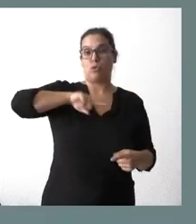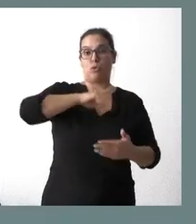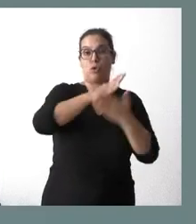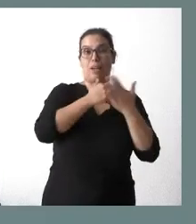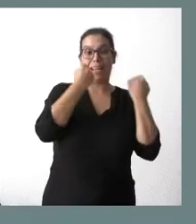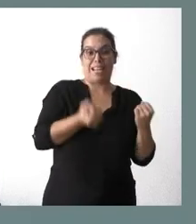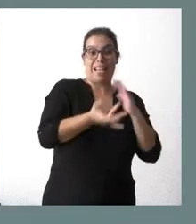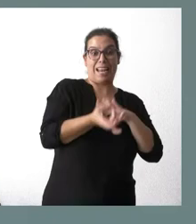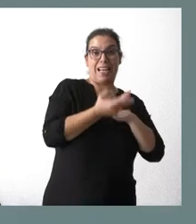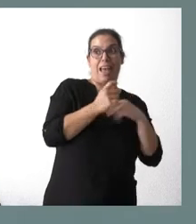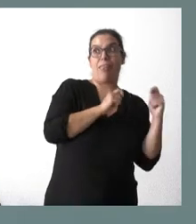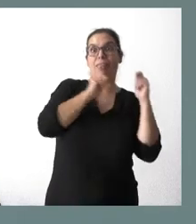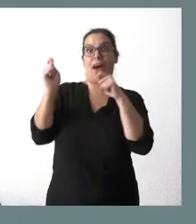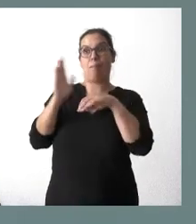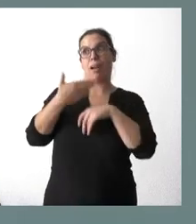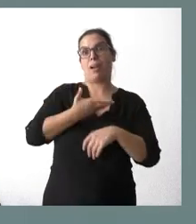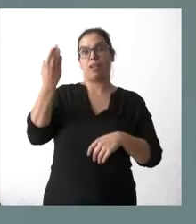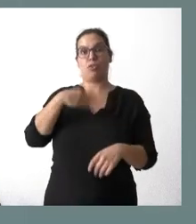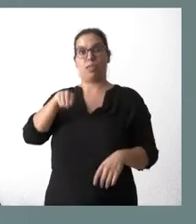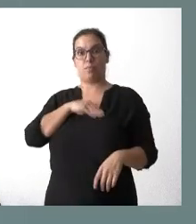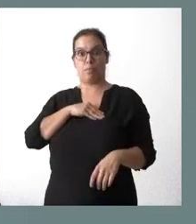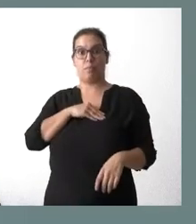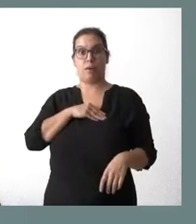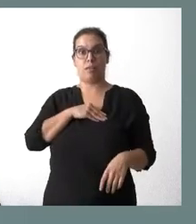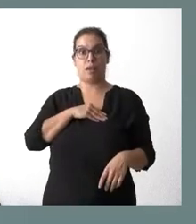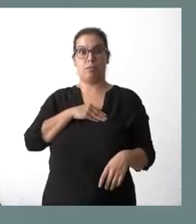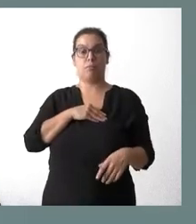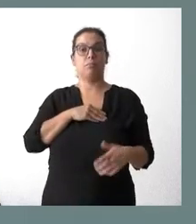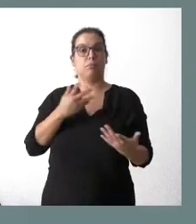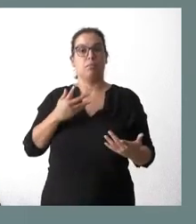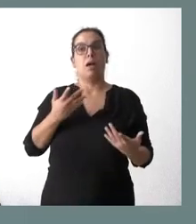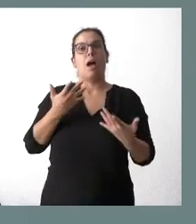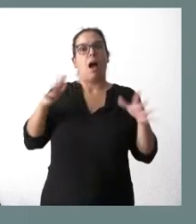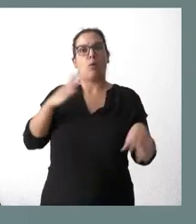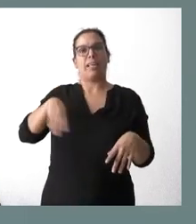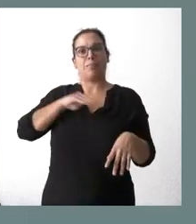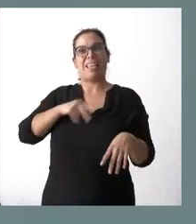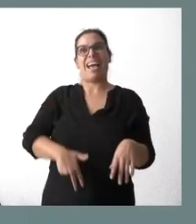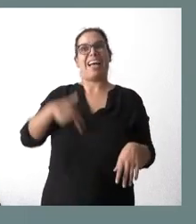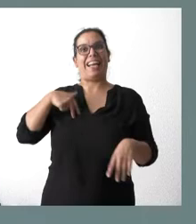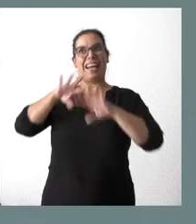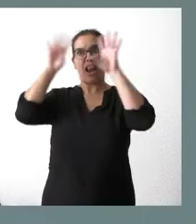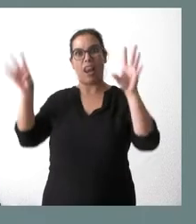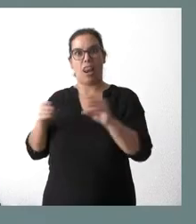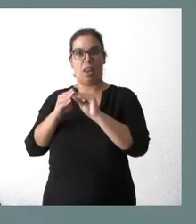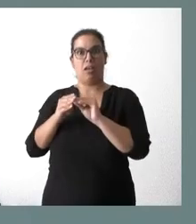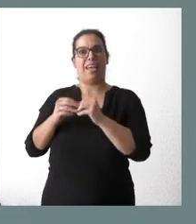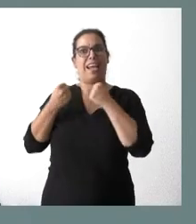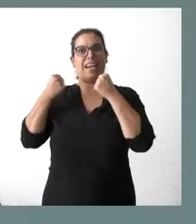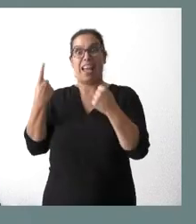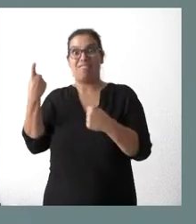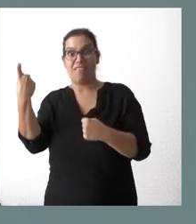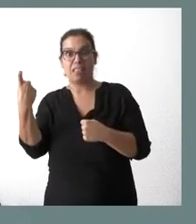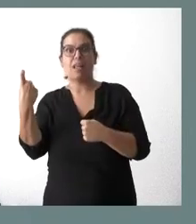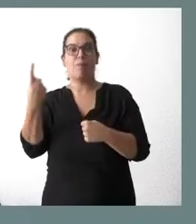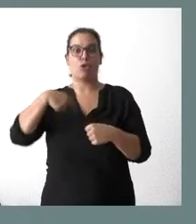energía al resto de España. En un país deficitario en energía, Castilla y León, hace que parte de nuestra energía sea consumida por el resto de comunidades